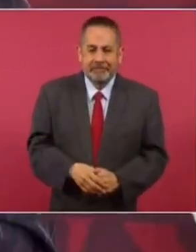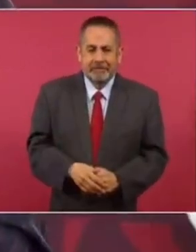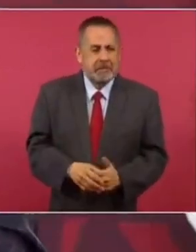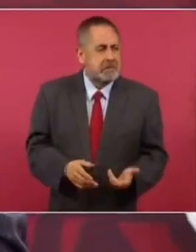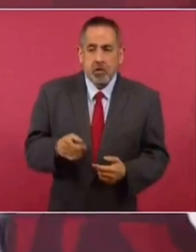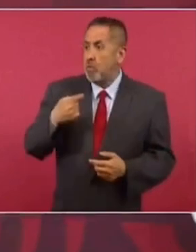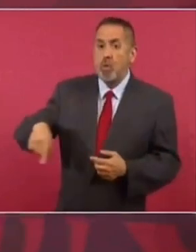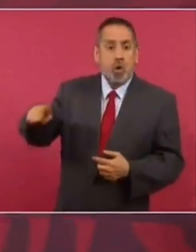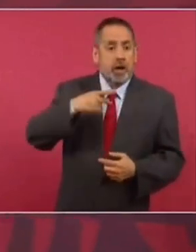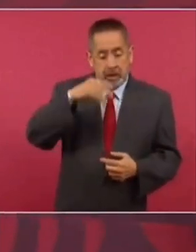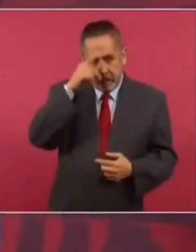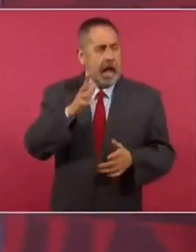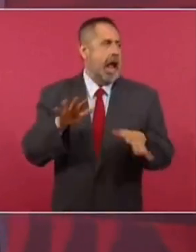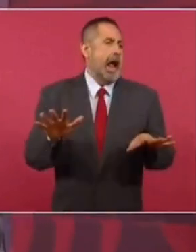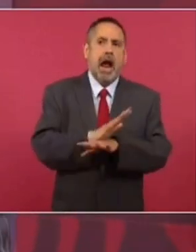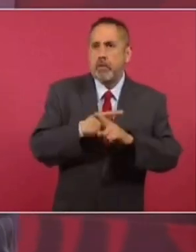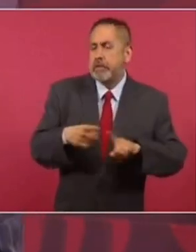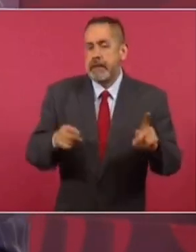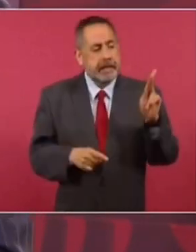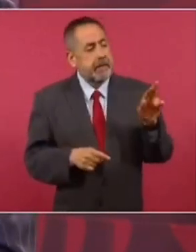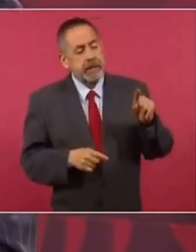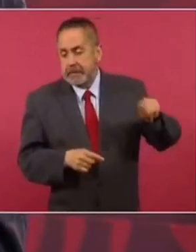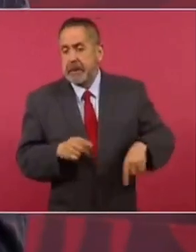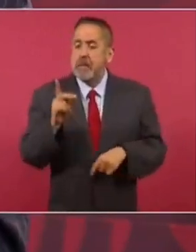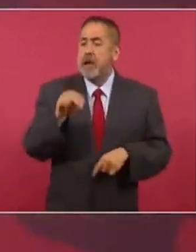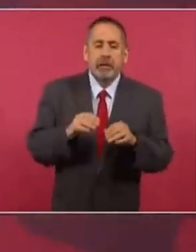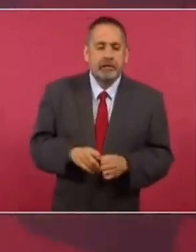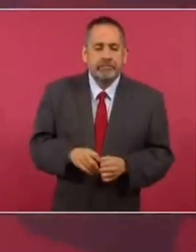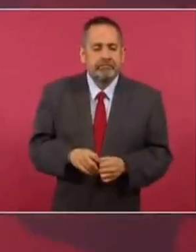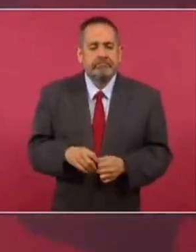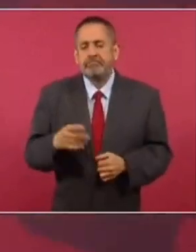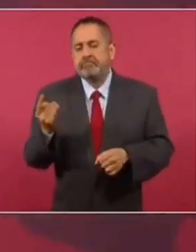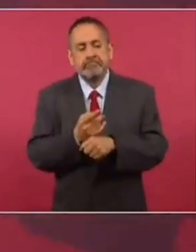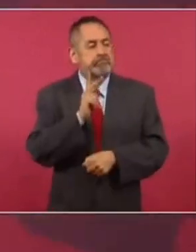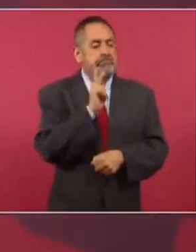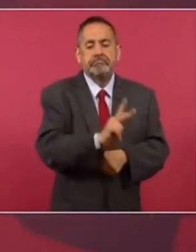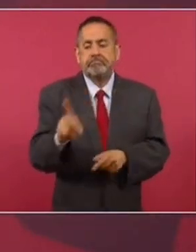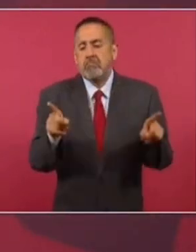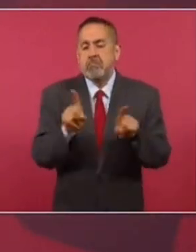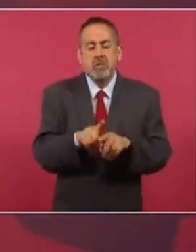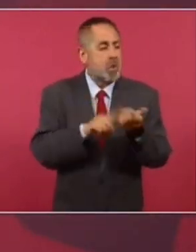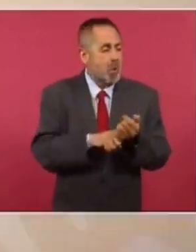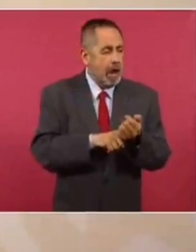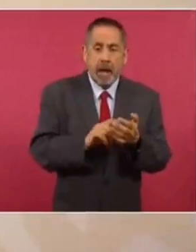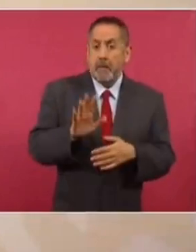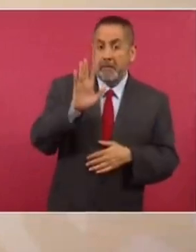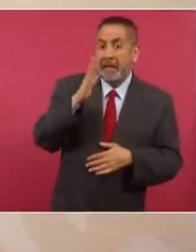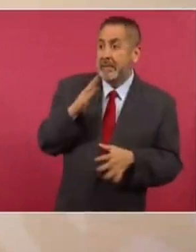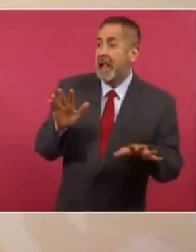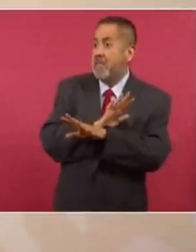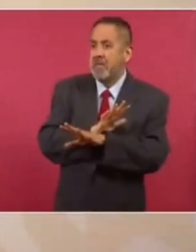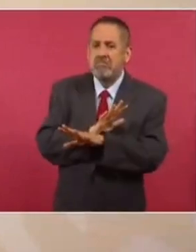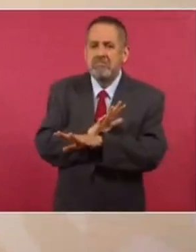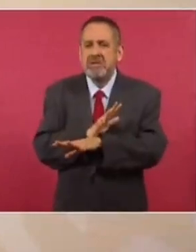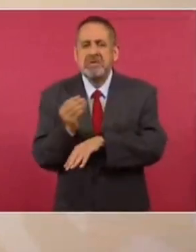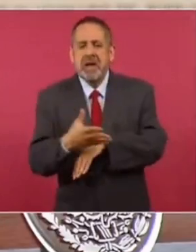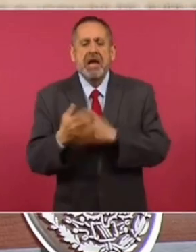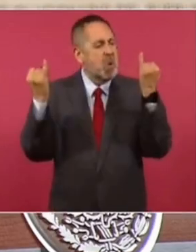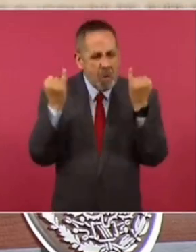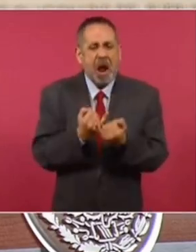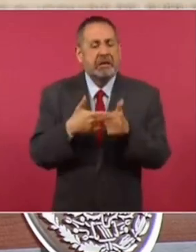¿Y cuántos pensando? ¿De qué iban a cambiar las cosas? Pues fue gatopardismo. Eso que consiste en que las cosas en apariencia cambian para seguir igual.